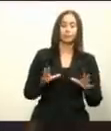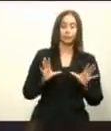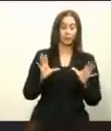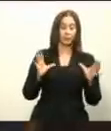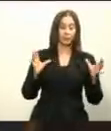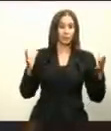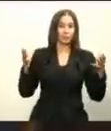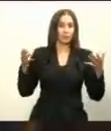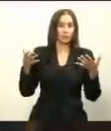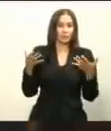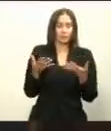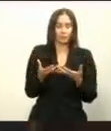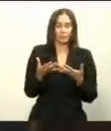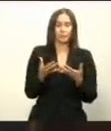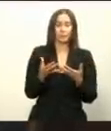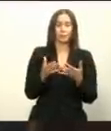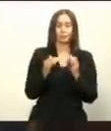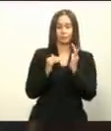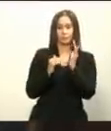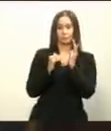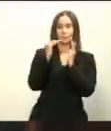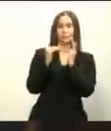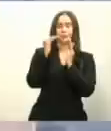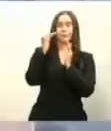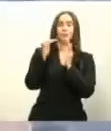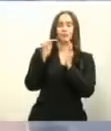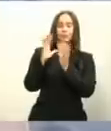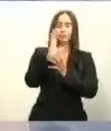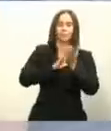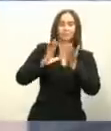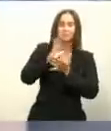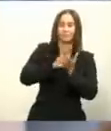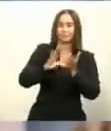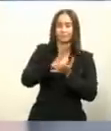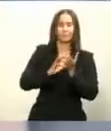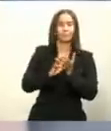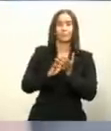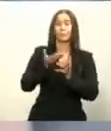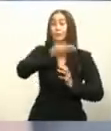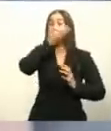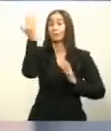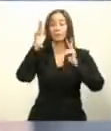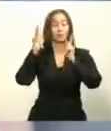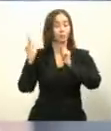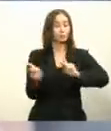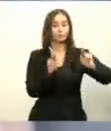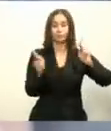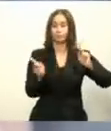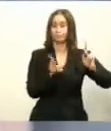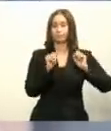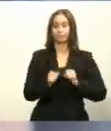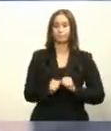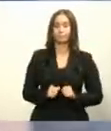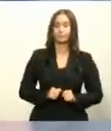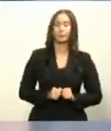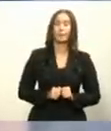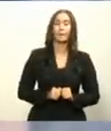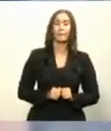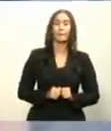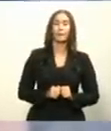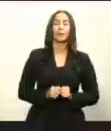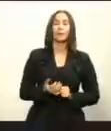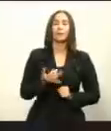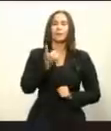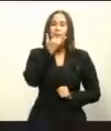sabemos, han crecido de forma desordenada y sin planificación integral. Y esto ha